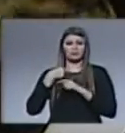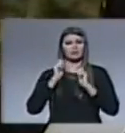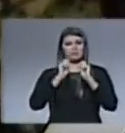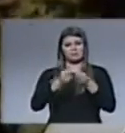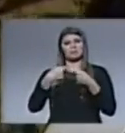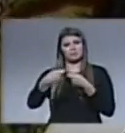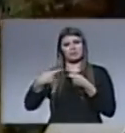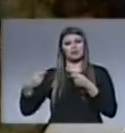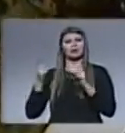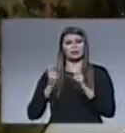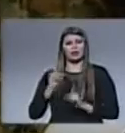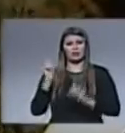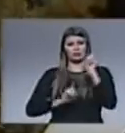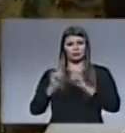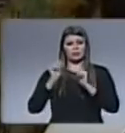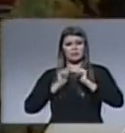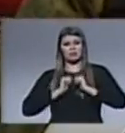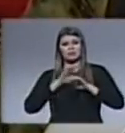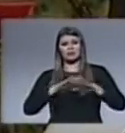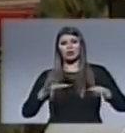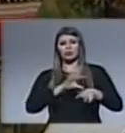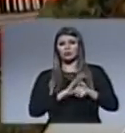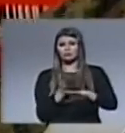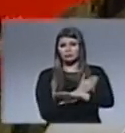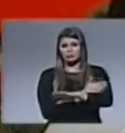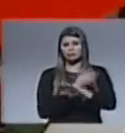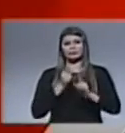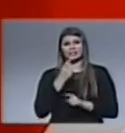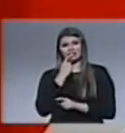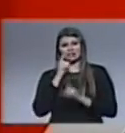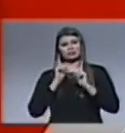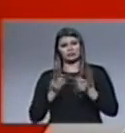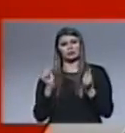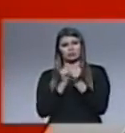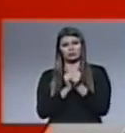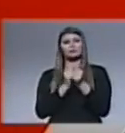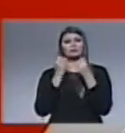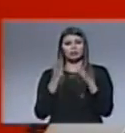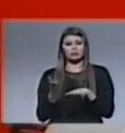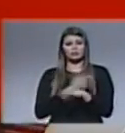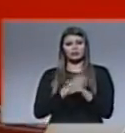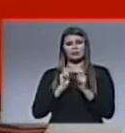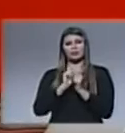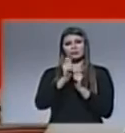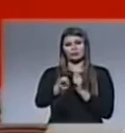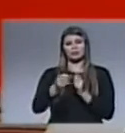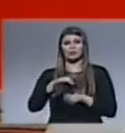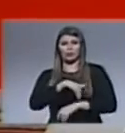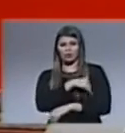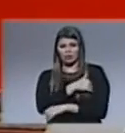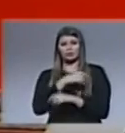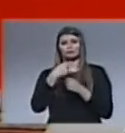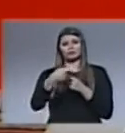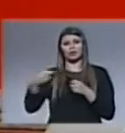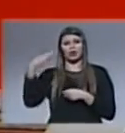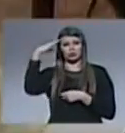públicos, así como en las salas de espera de las consultas de los médicos y dentistas. Se ofrece una edición especial a los alumnos de colegios, a